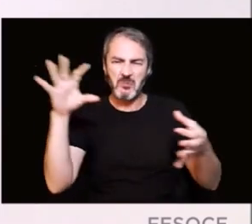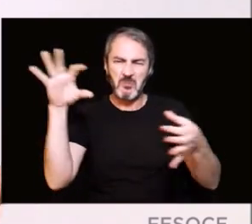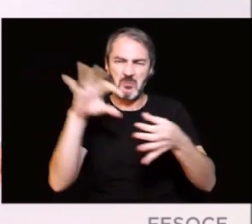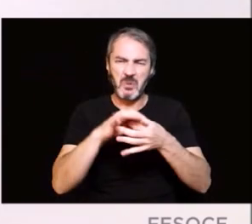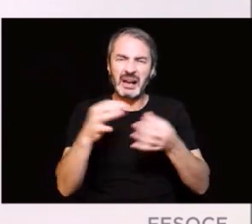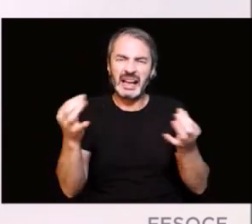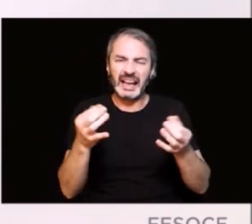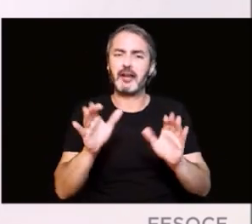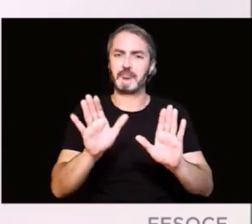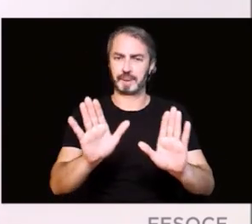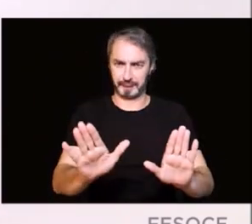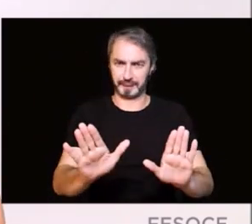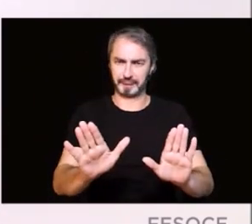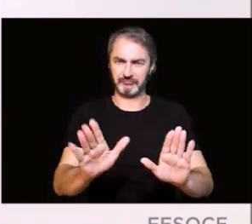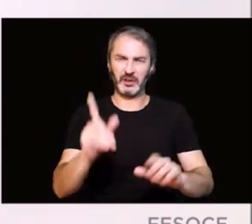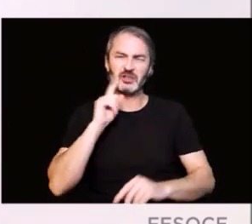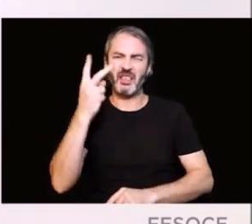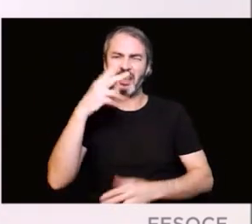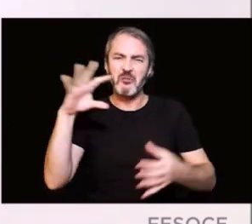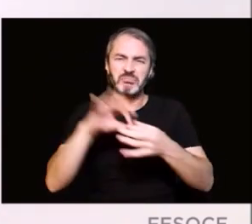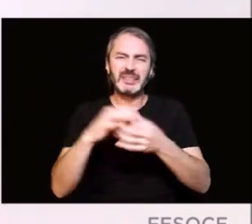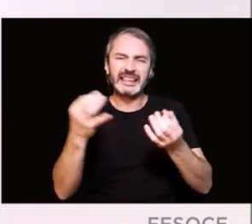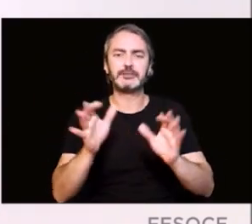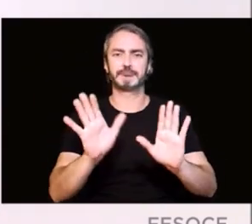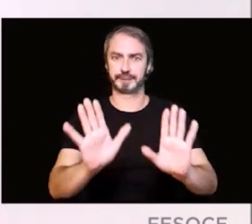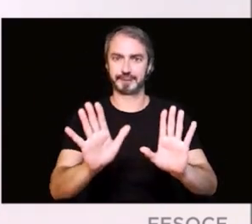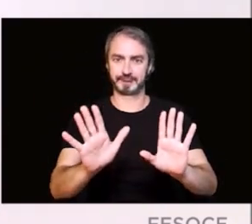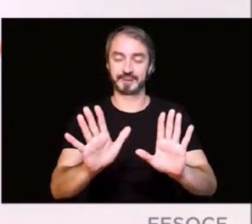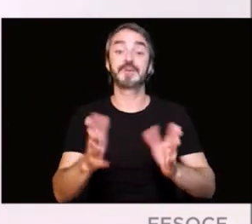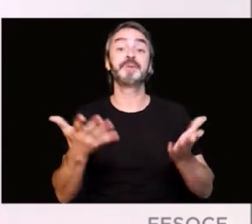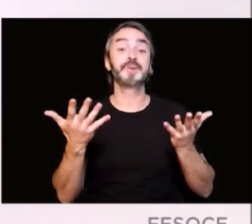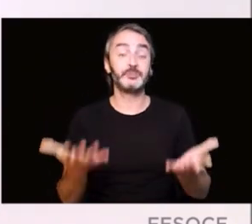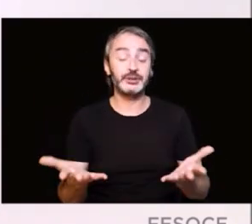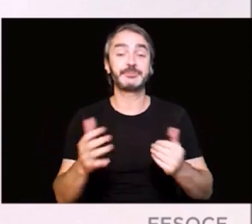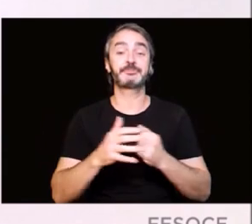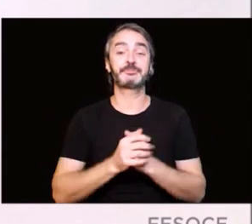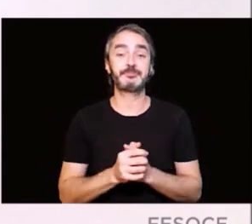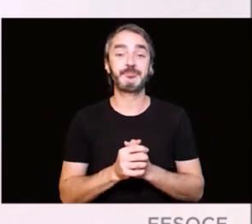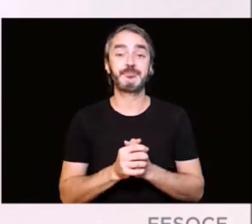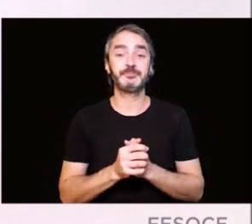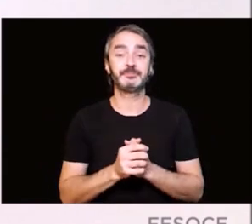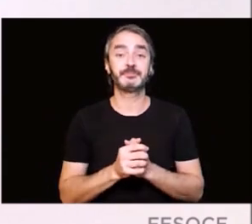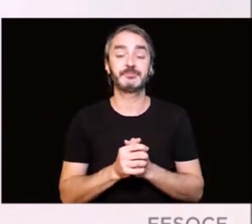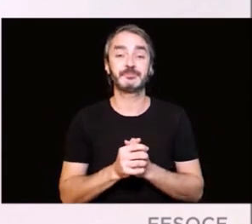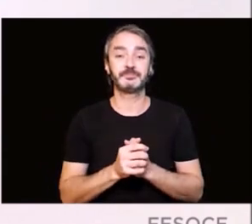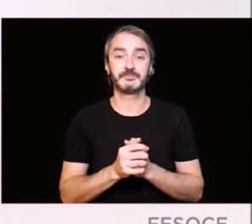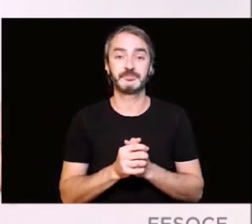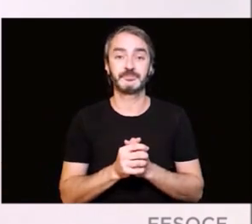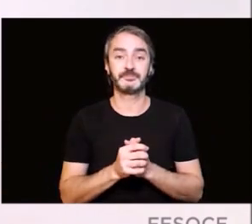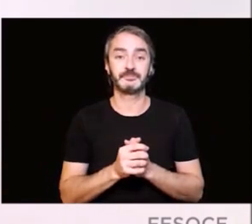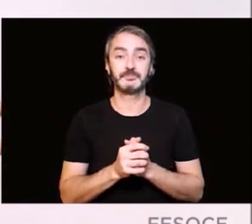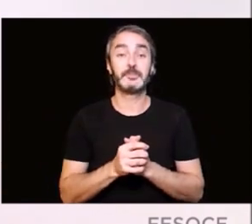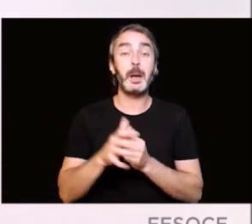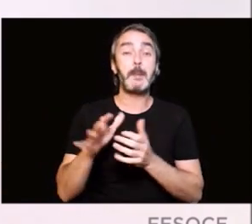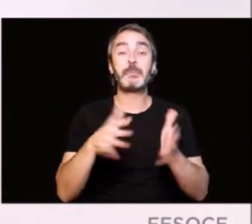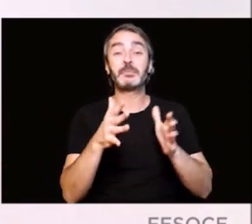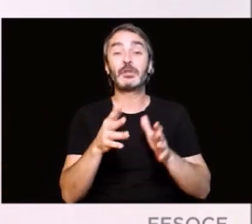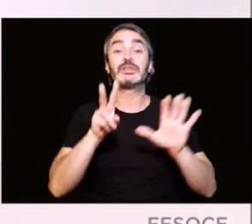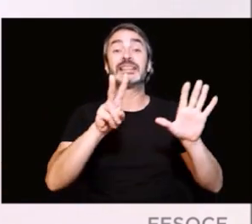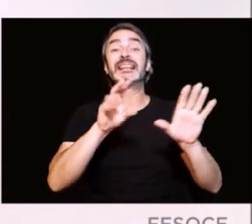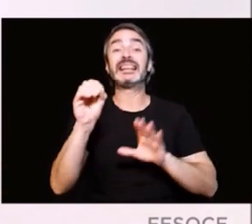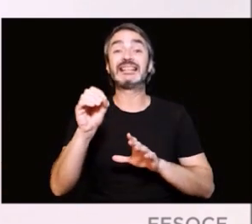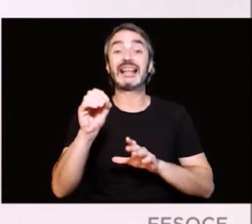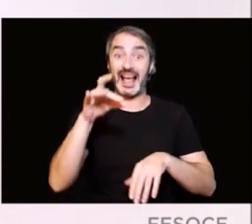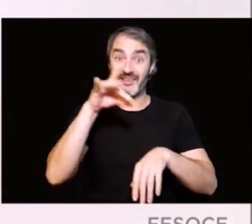qué tiene que ver una cosa con la otra? ¿Qué tiene que ver con la sordoceguera? La que ver con que existen más o aproximadamente unas